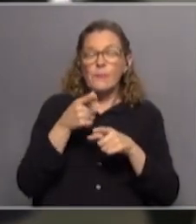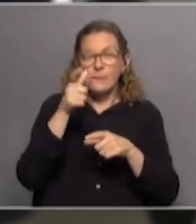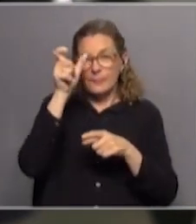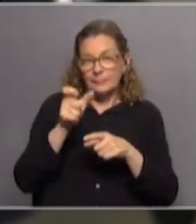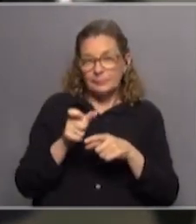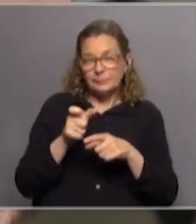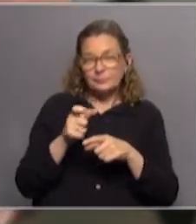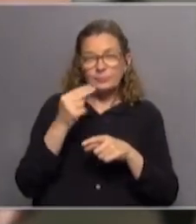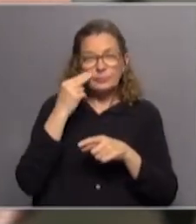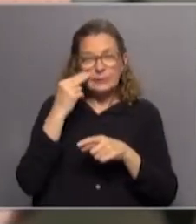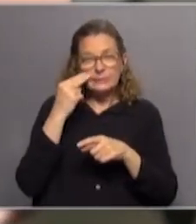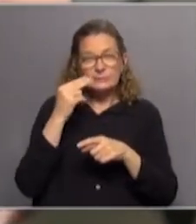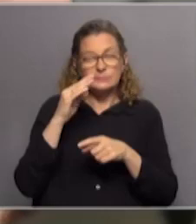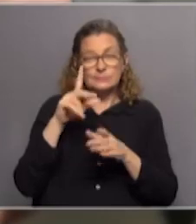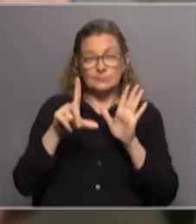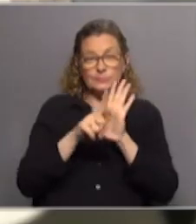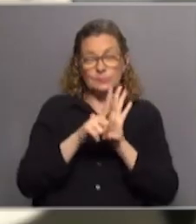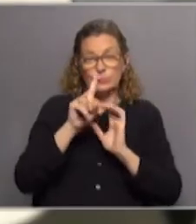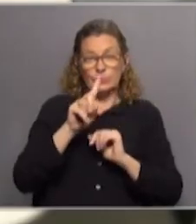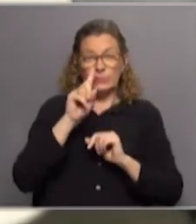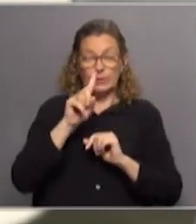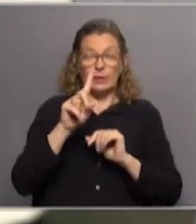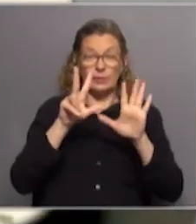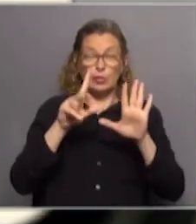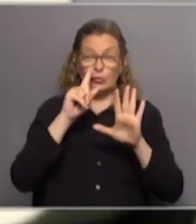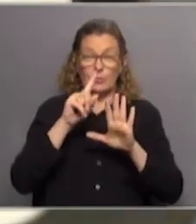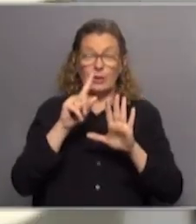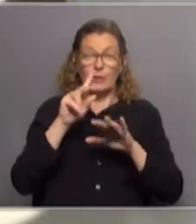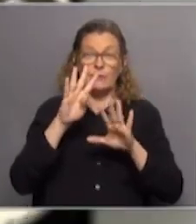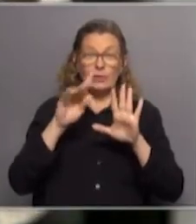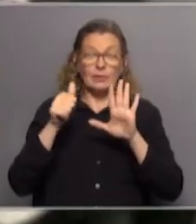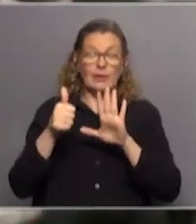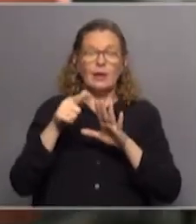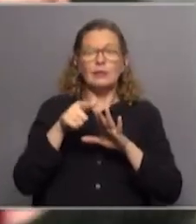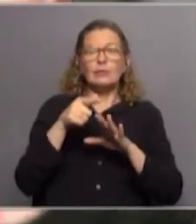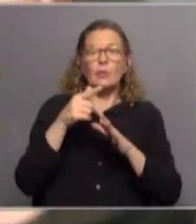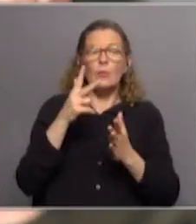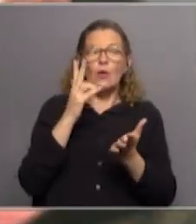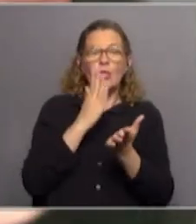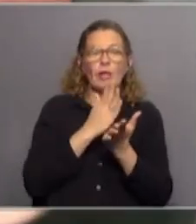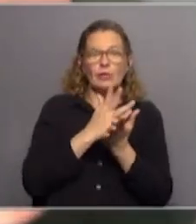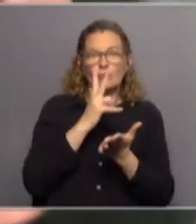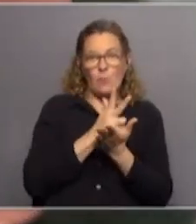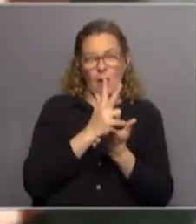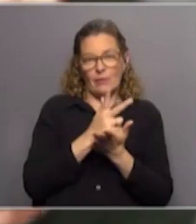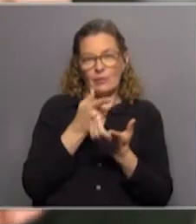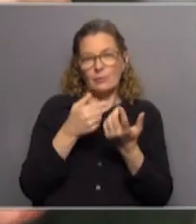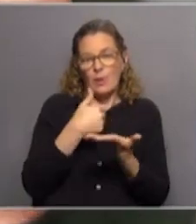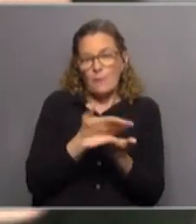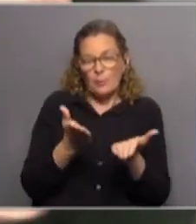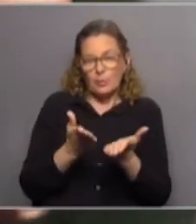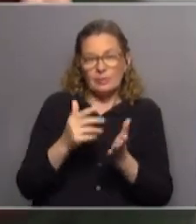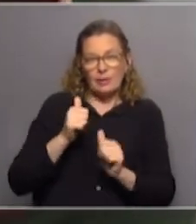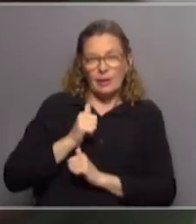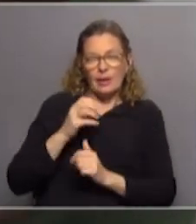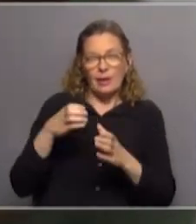hayan cometido delitos comprendidos en la Ley 18.026, que en 2006 tipificó el delito de lesa humanidad. Sin embargo, la propuesta de Cabildo